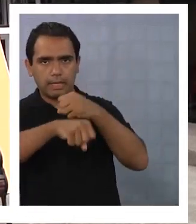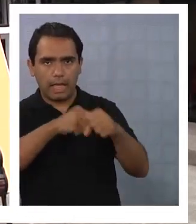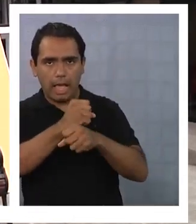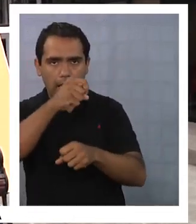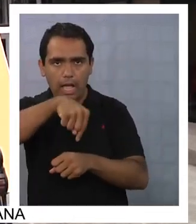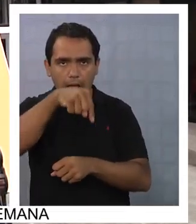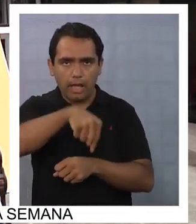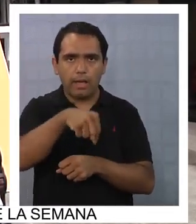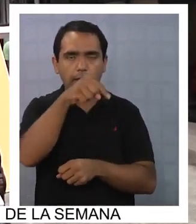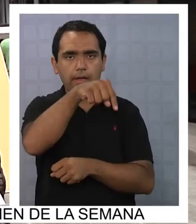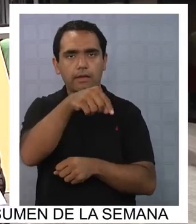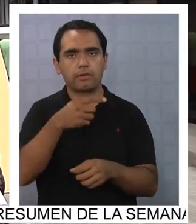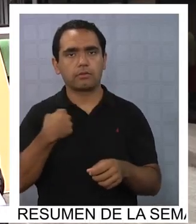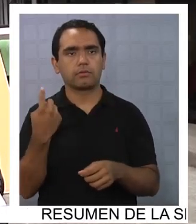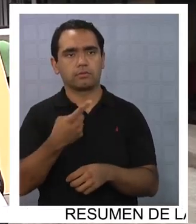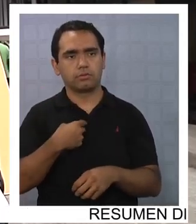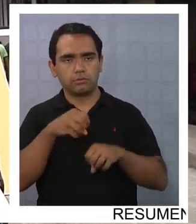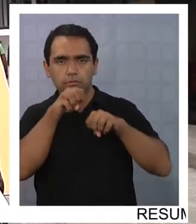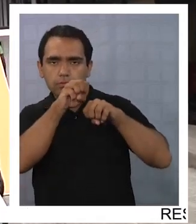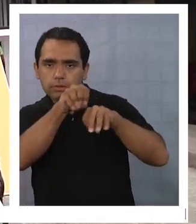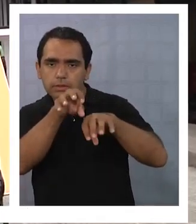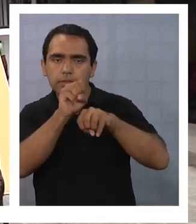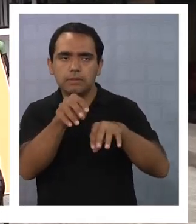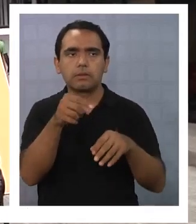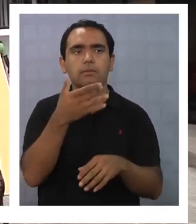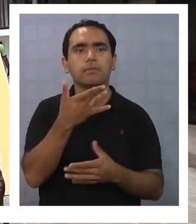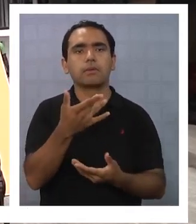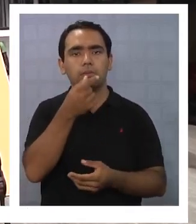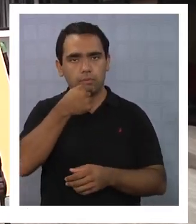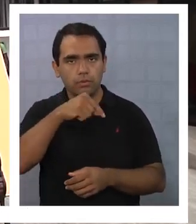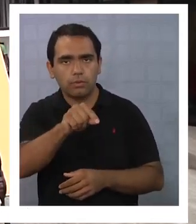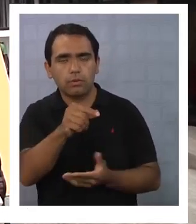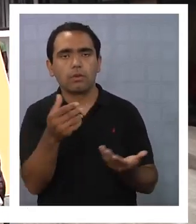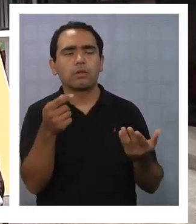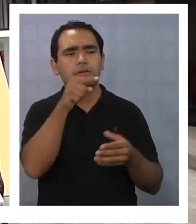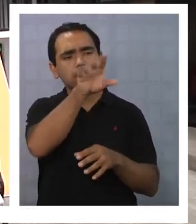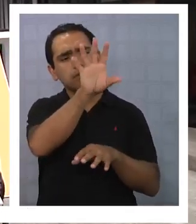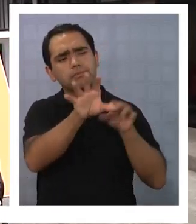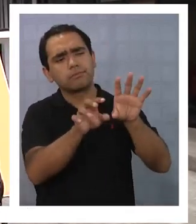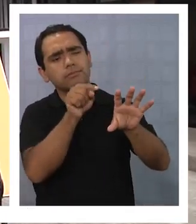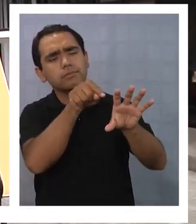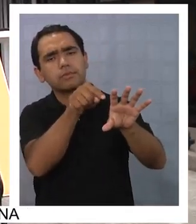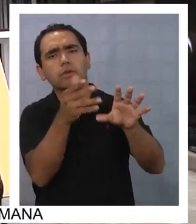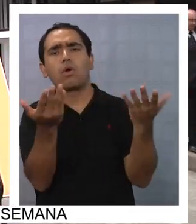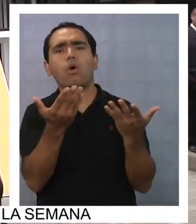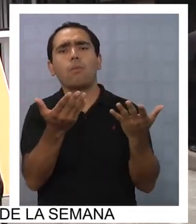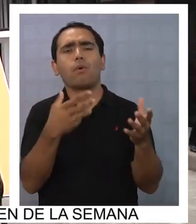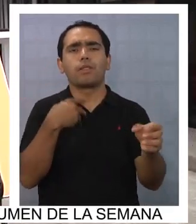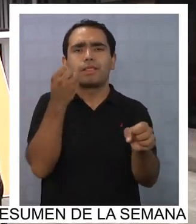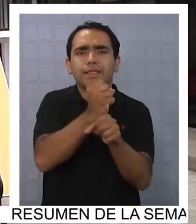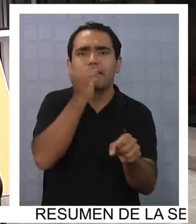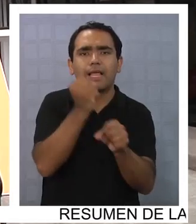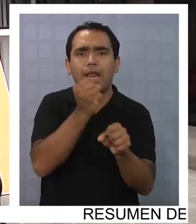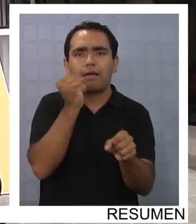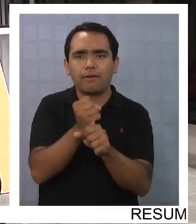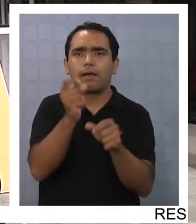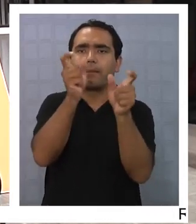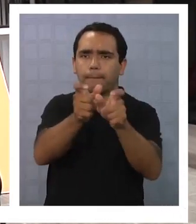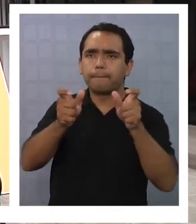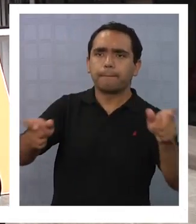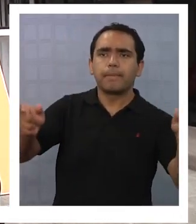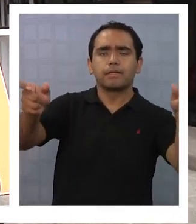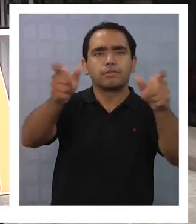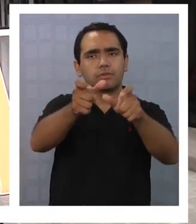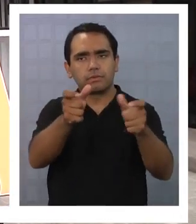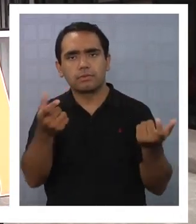año, y en lo que queda de gobierno, para proyectarlo porque no es de cortodata, que es cómo podemos trabajar para que las personas, el ciudadano común